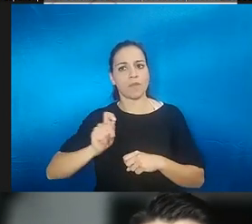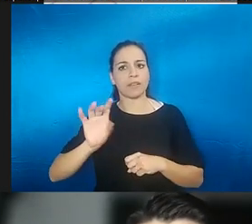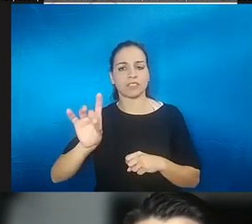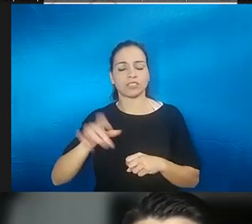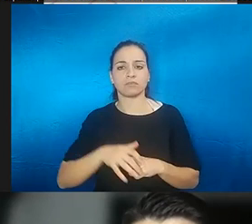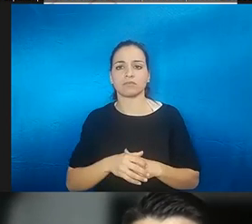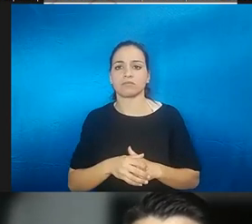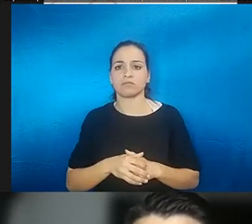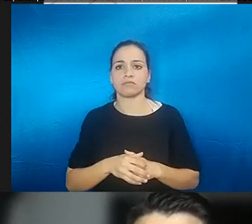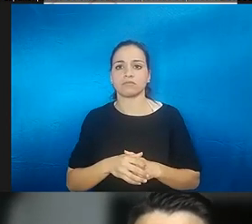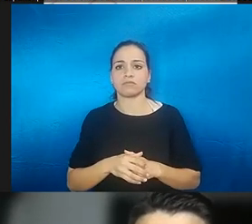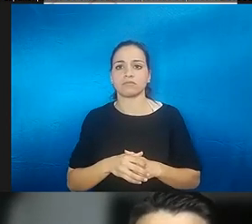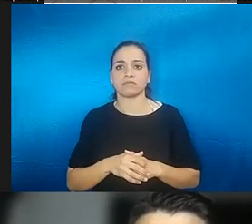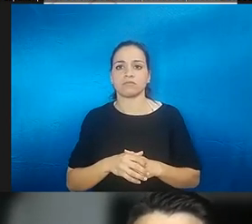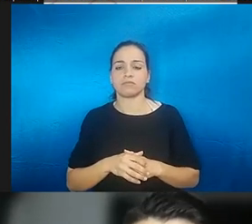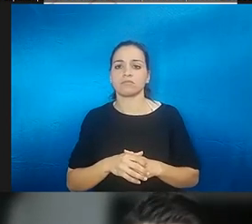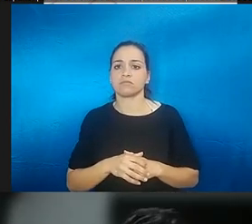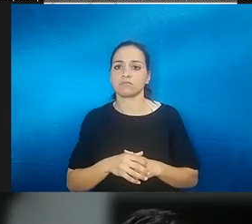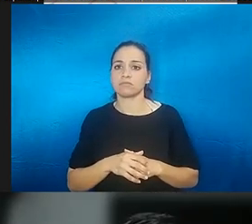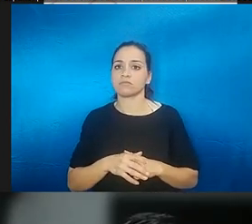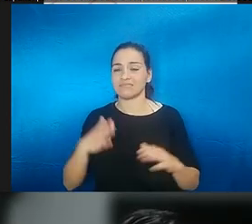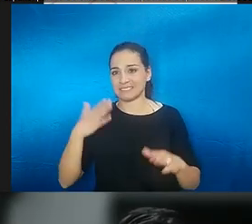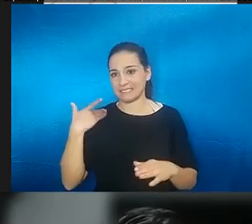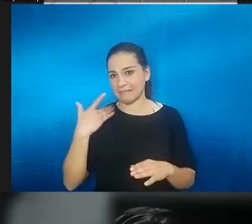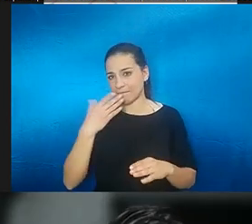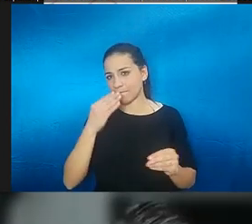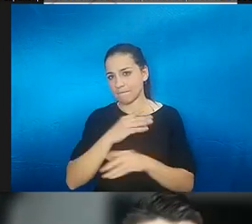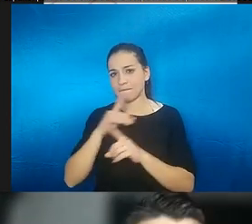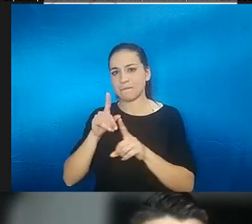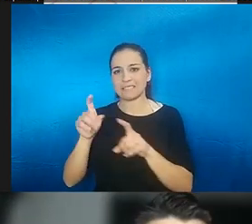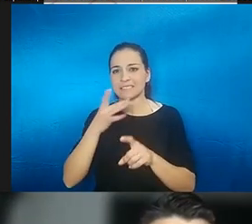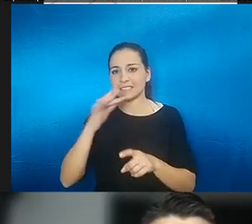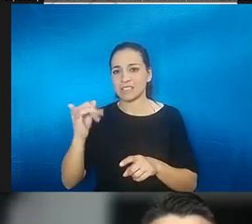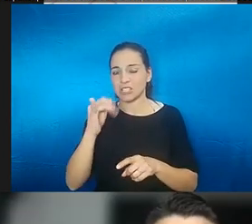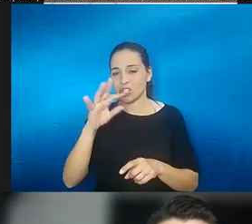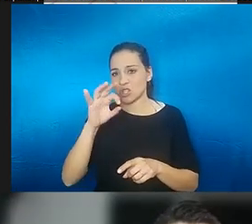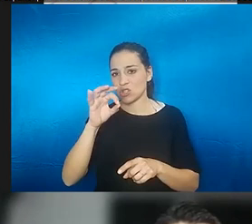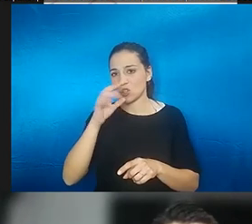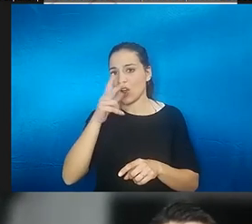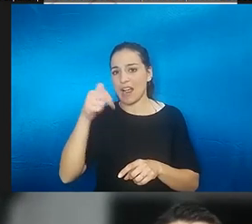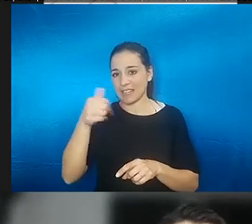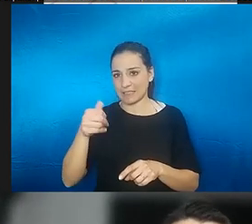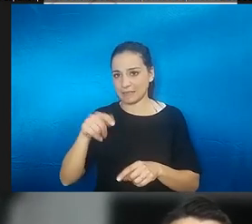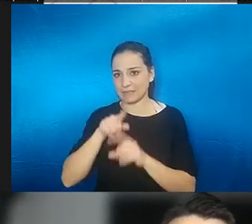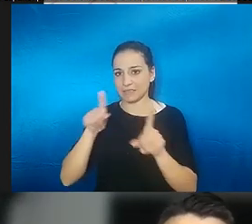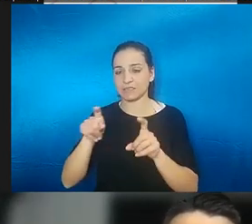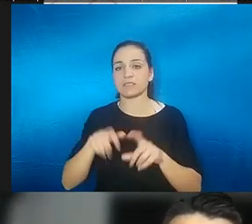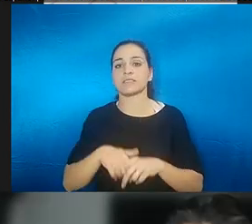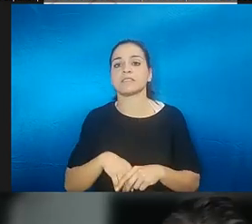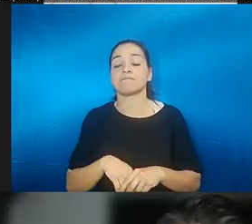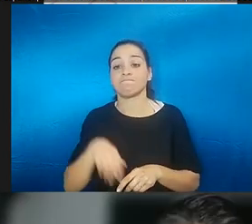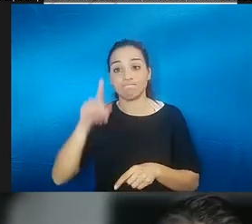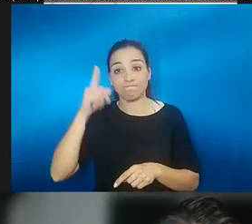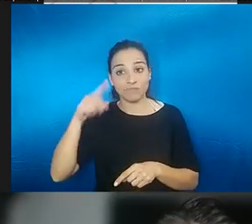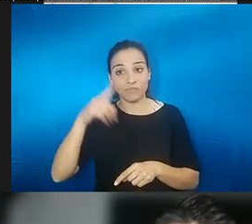o sea yo le preguntaría creo que se llama Joana si ella sabe por qué desde